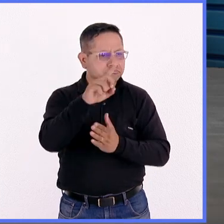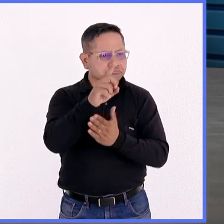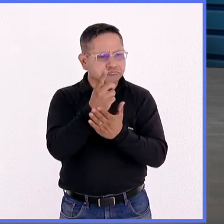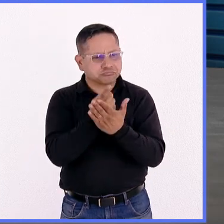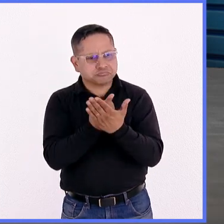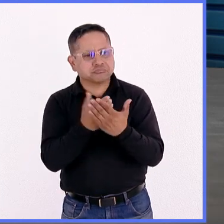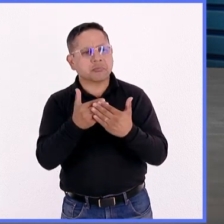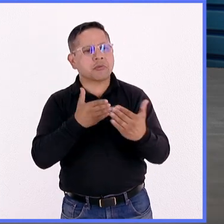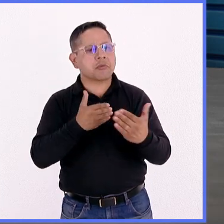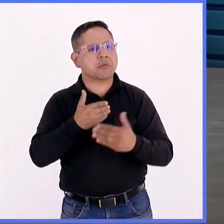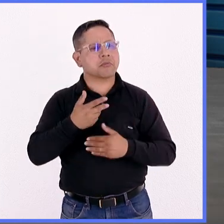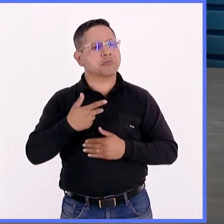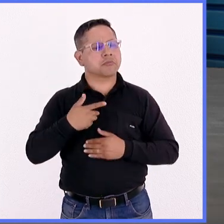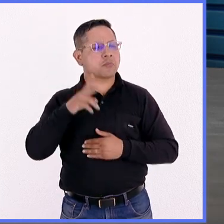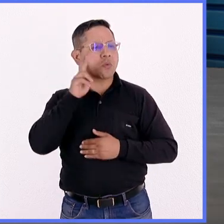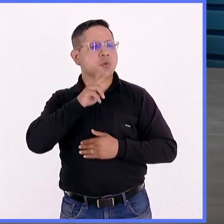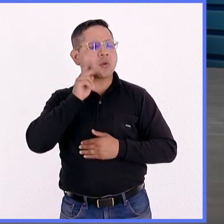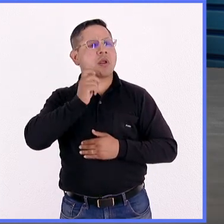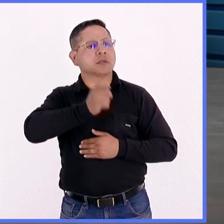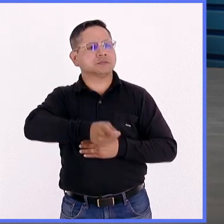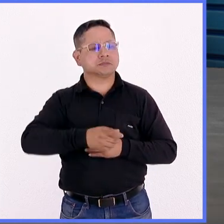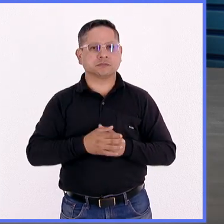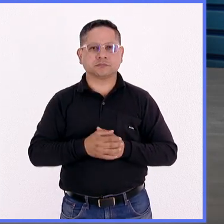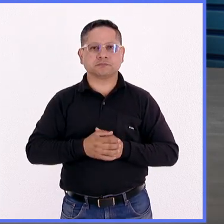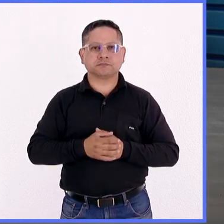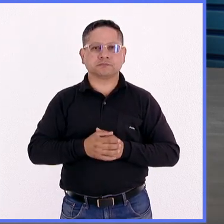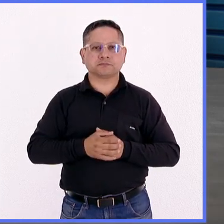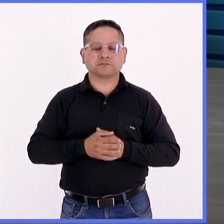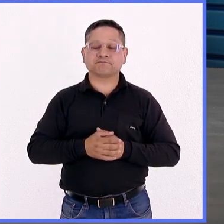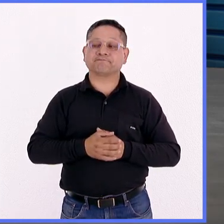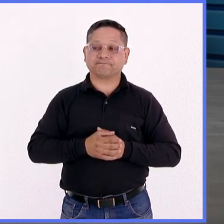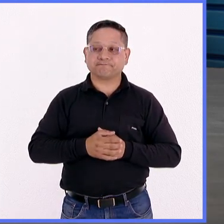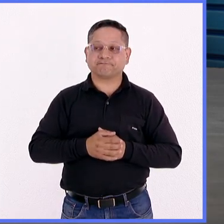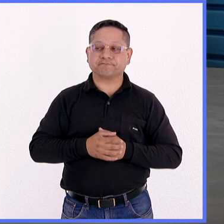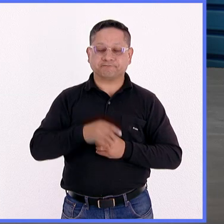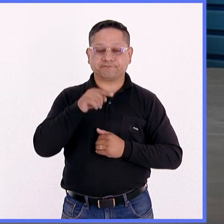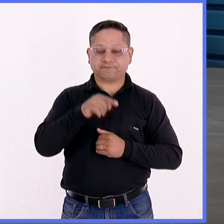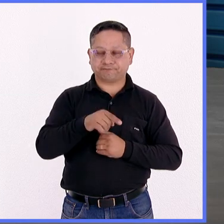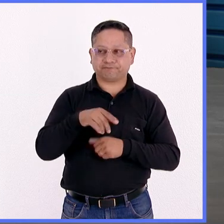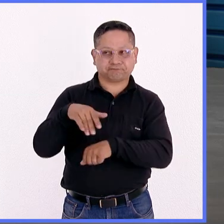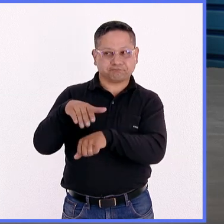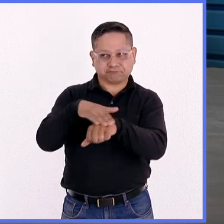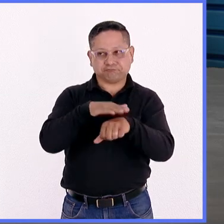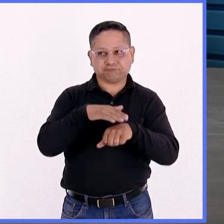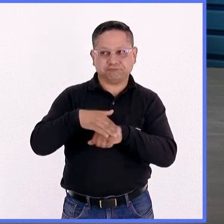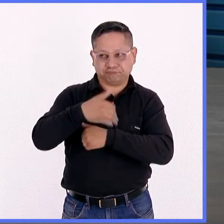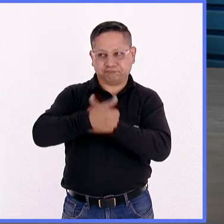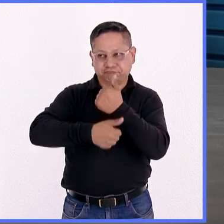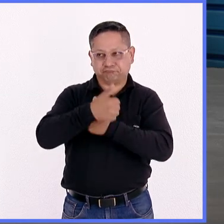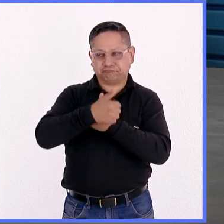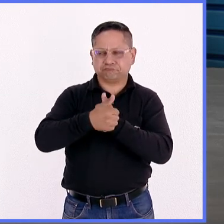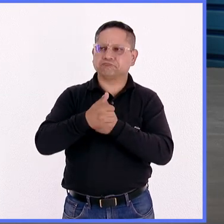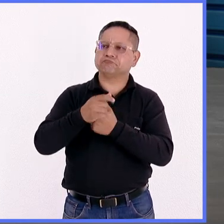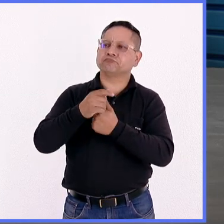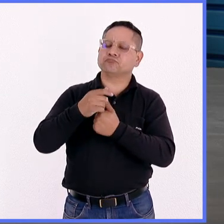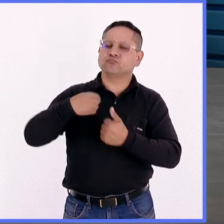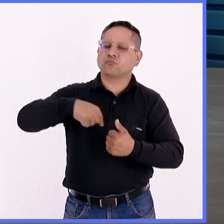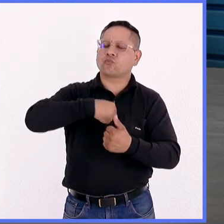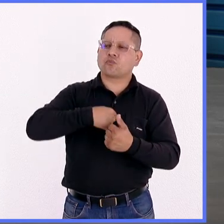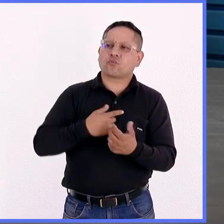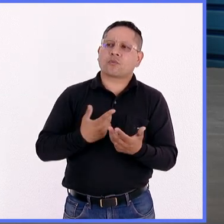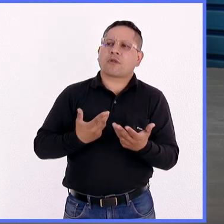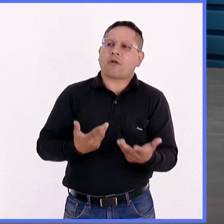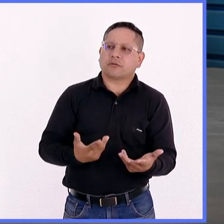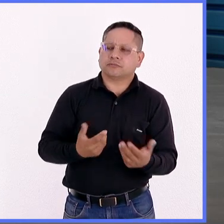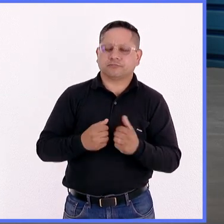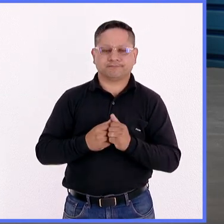preliminares, pruebas, liberación. Cuéntanos de este acompañamiento. Bueno, como parte de la convocatoria y del concurso en sí, estamos haciendo